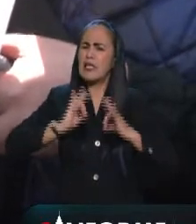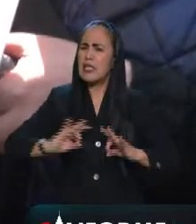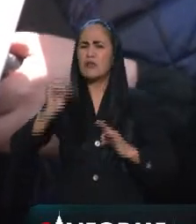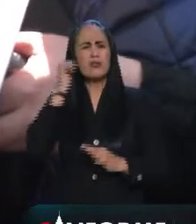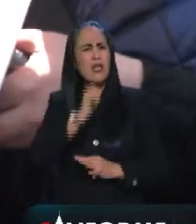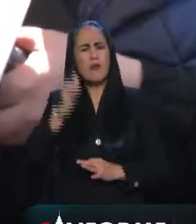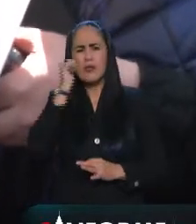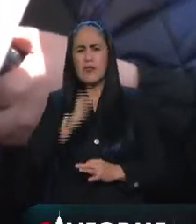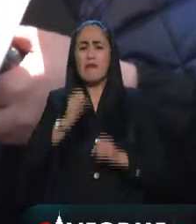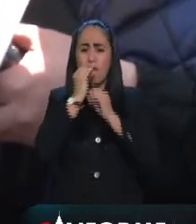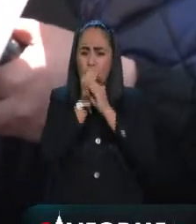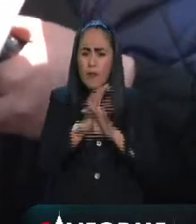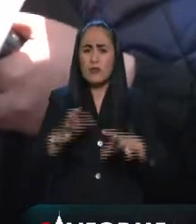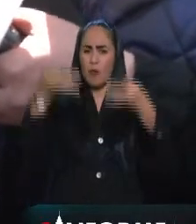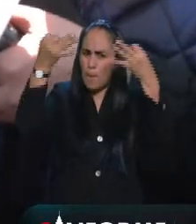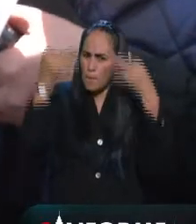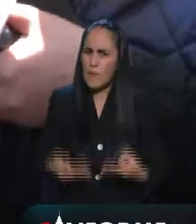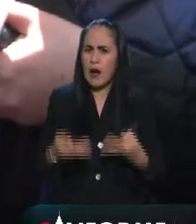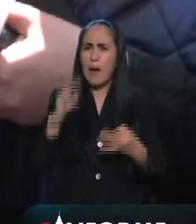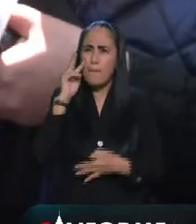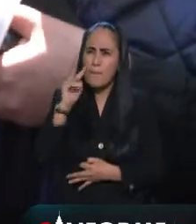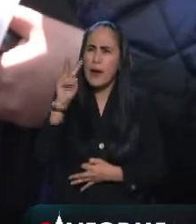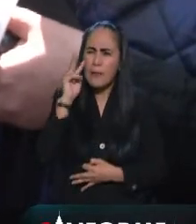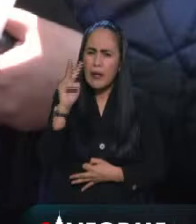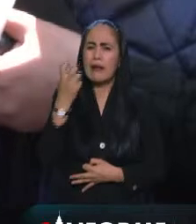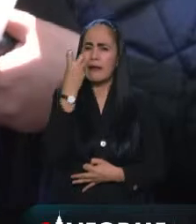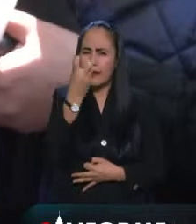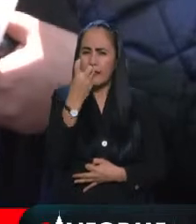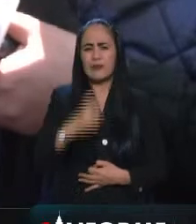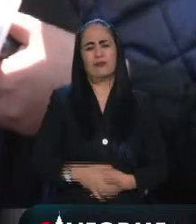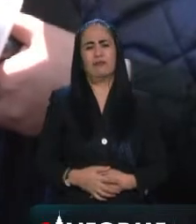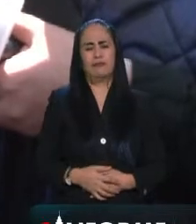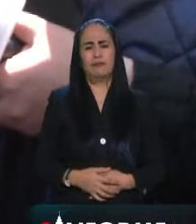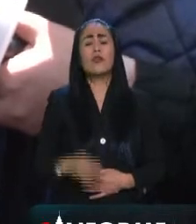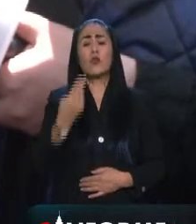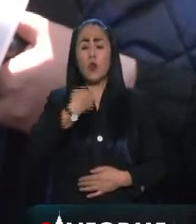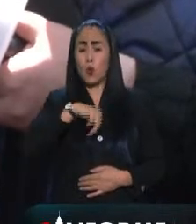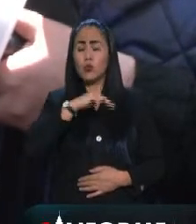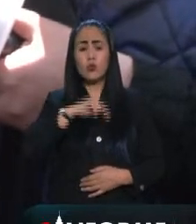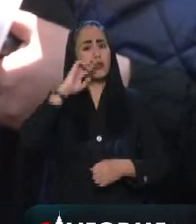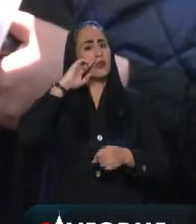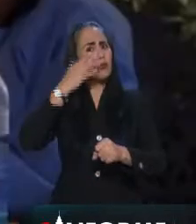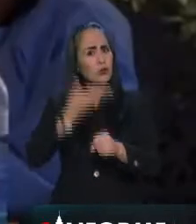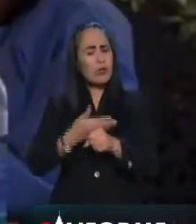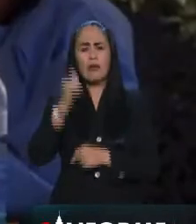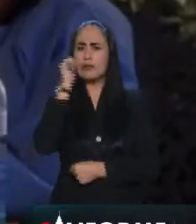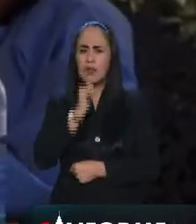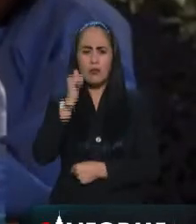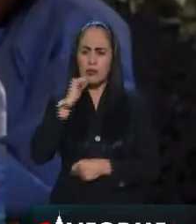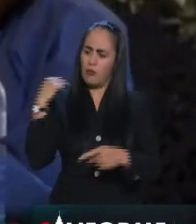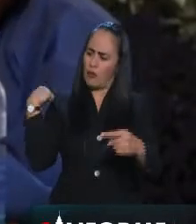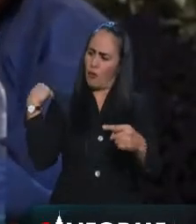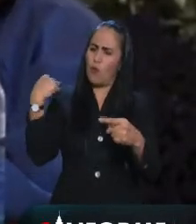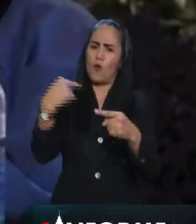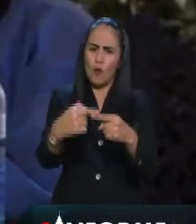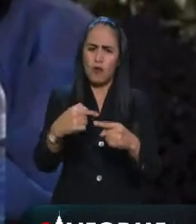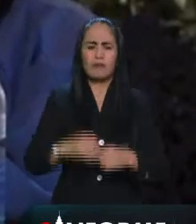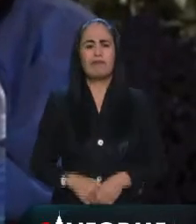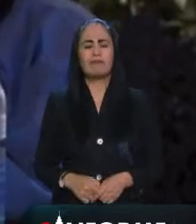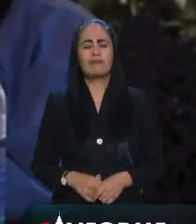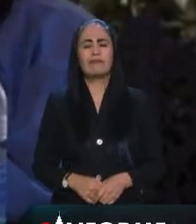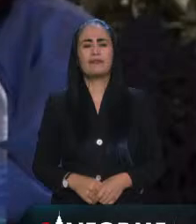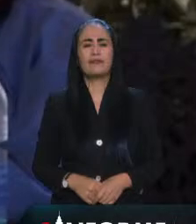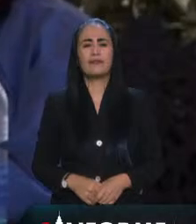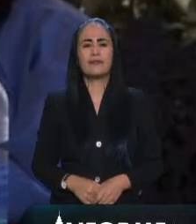como siempre lo hemos dicho desde el principio de la pandemia, y vamos a ser muy responsables como lo hemos sido hasta ahora. Informe Capital